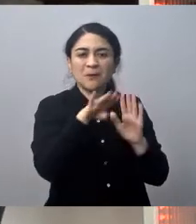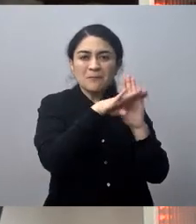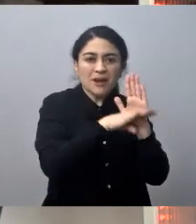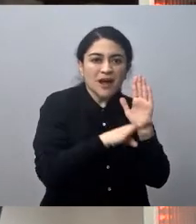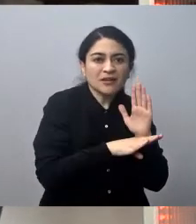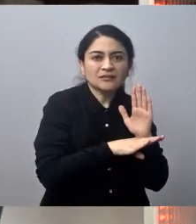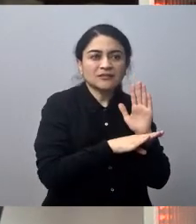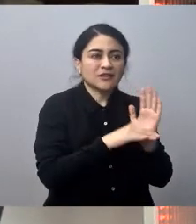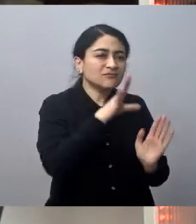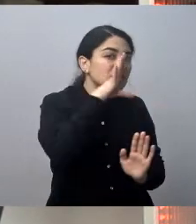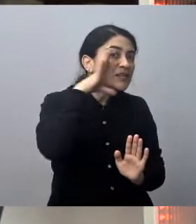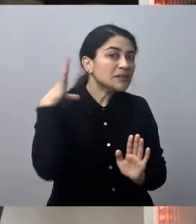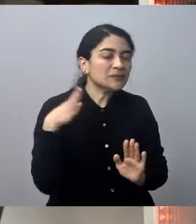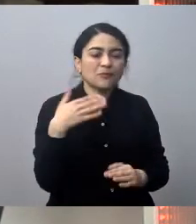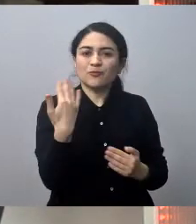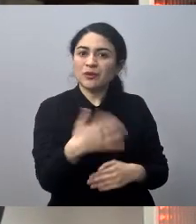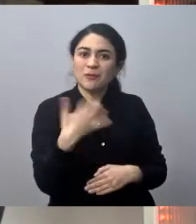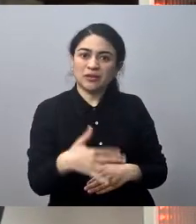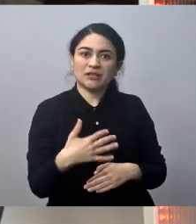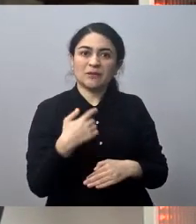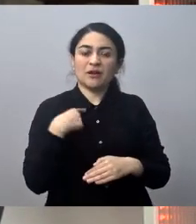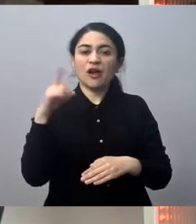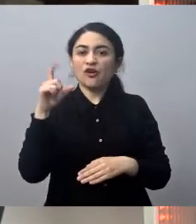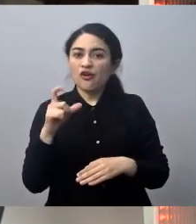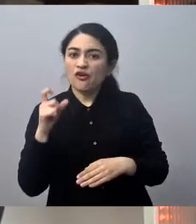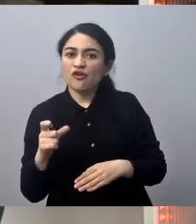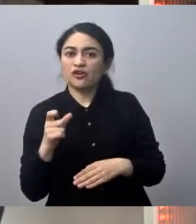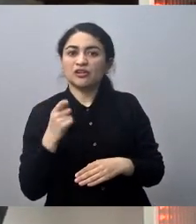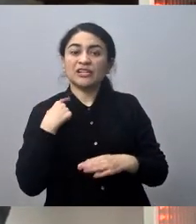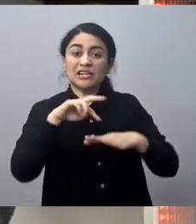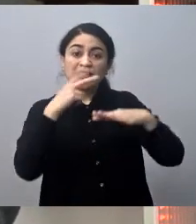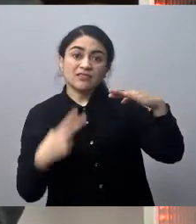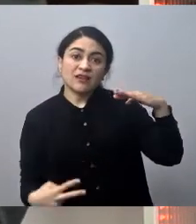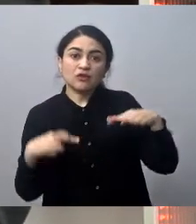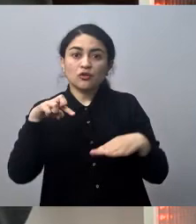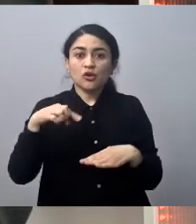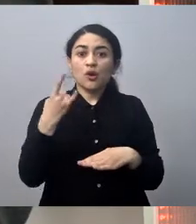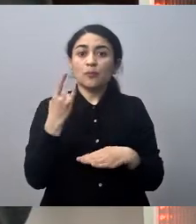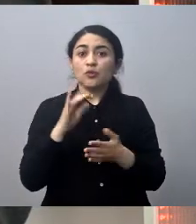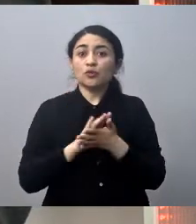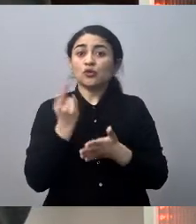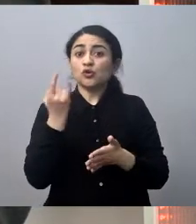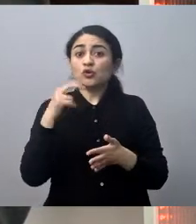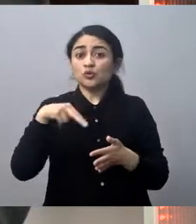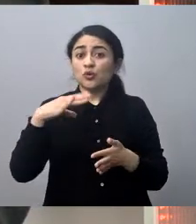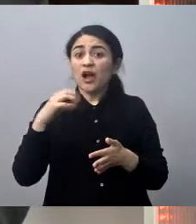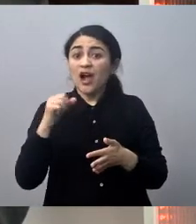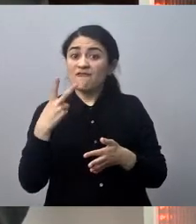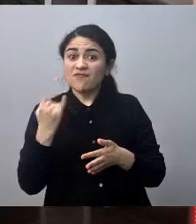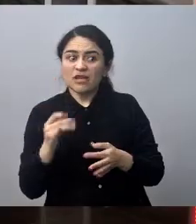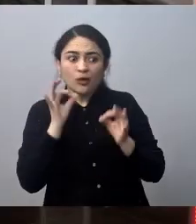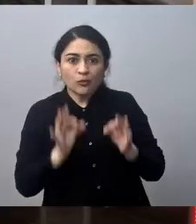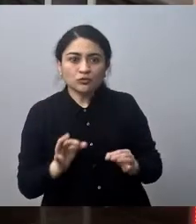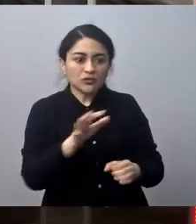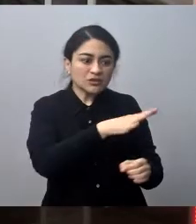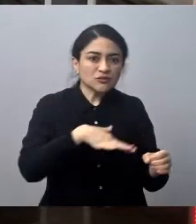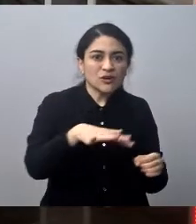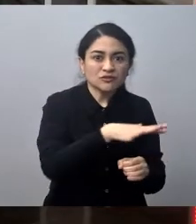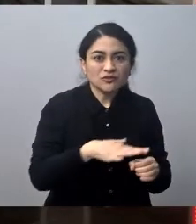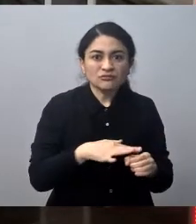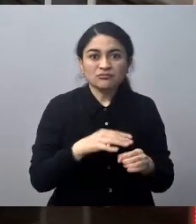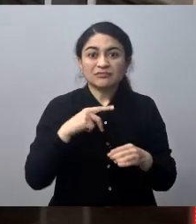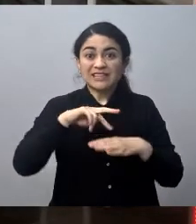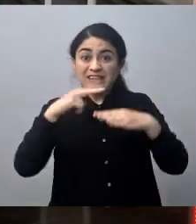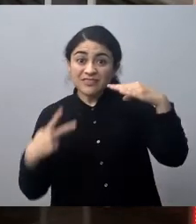de este plan de descontaminación que tan necesario es para Concon, Quintiro y Puchún, Cabí. Y viene lo que ocurre, no es cierto, en Quintiro y Puchún, Cabí, y se